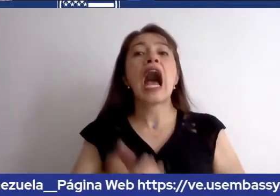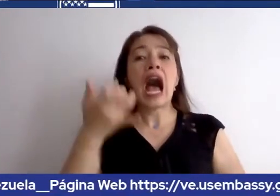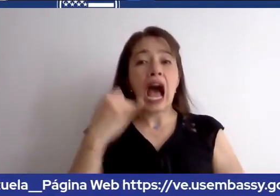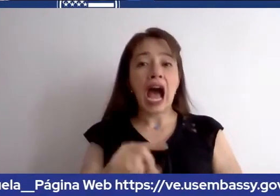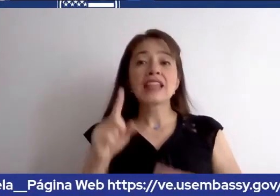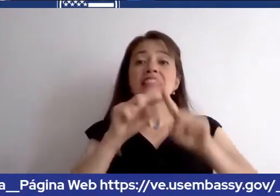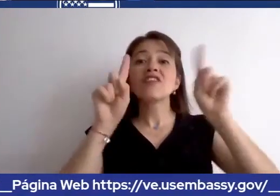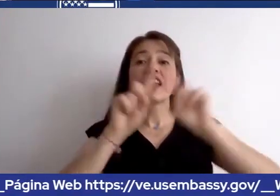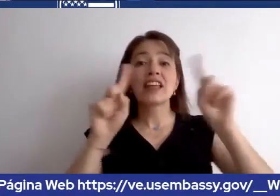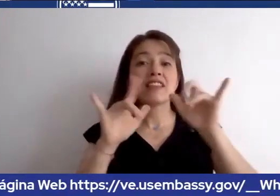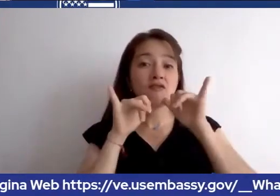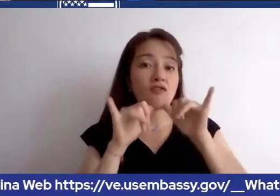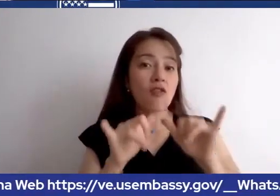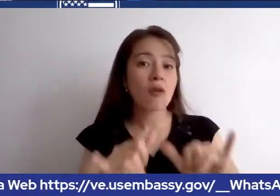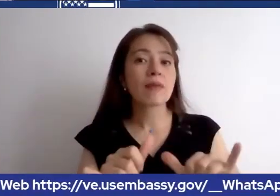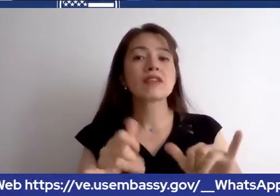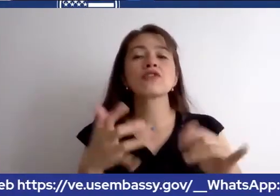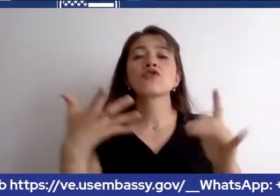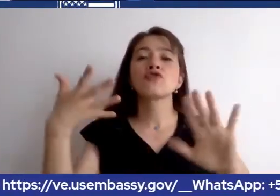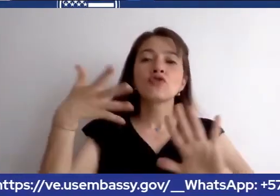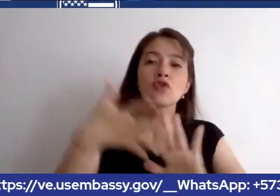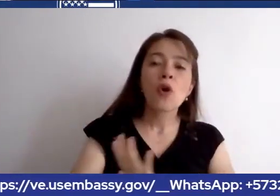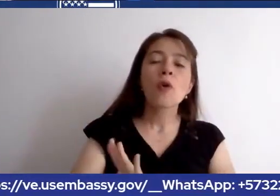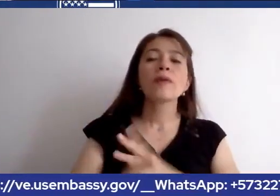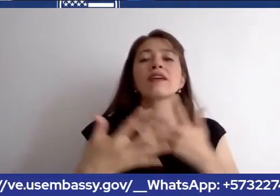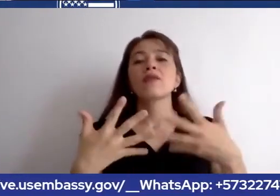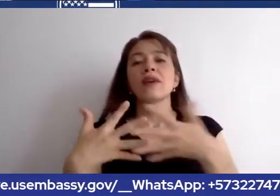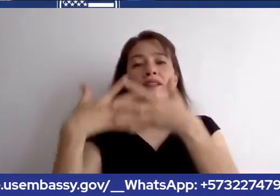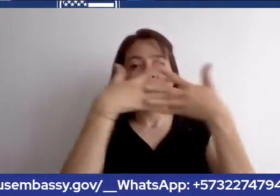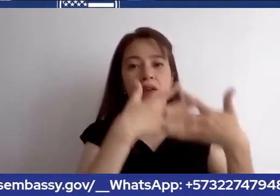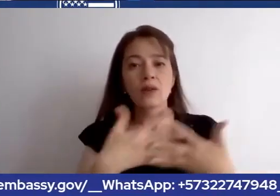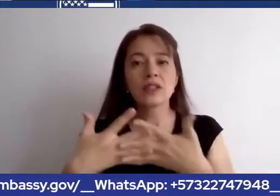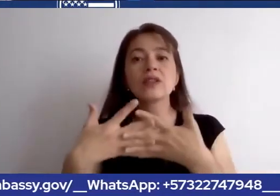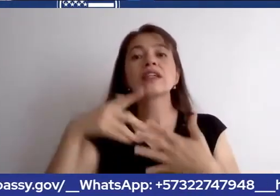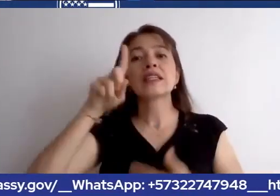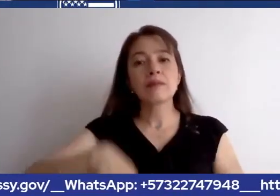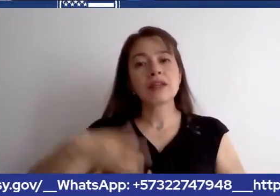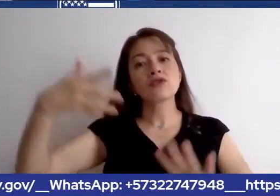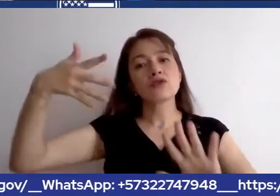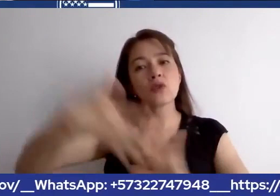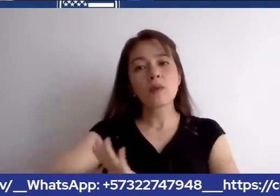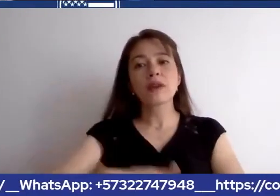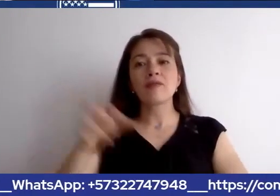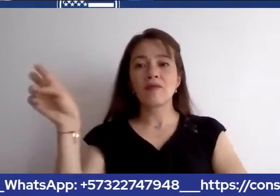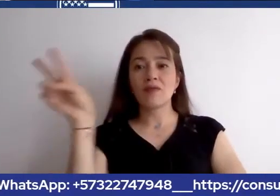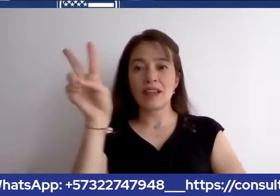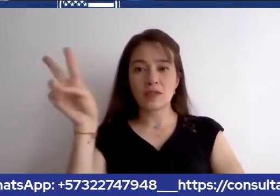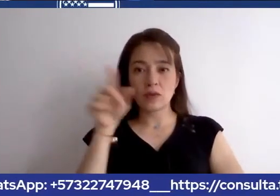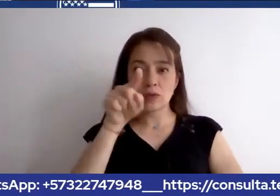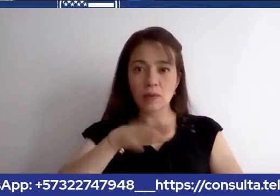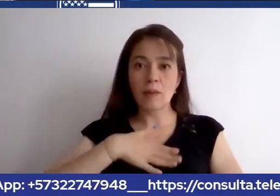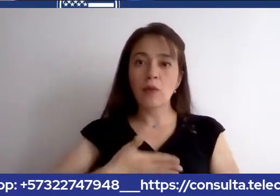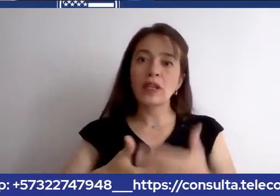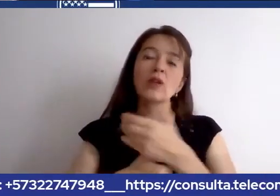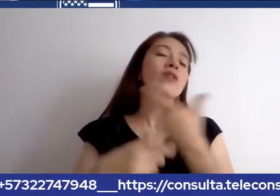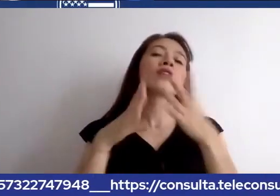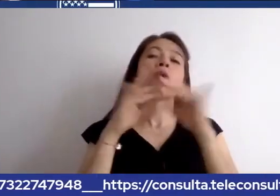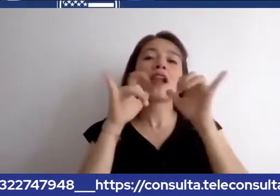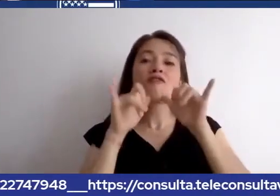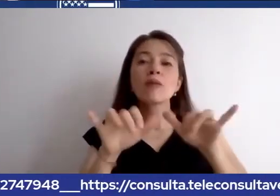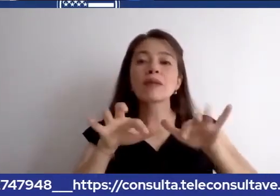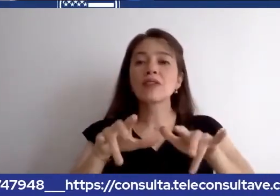regular sobre este tema de los eeuu y de venezuela en nuestras plataformas digitales estamos